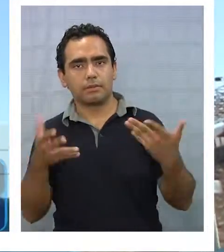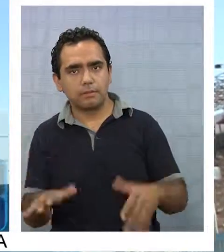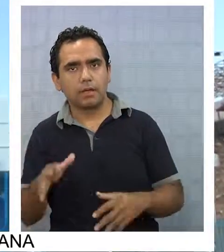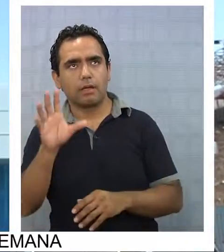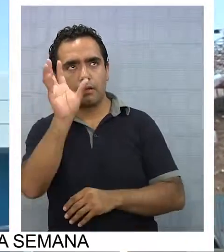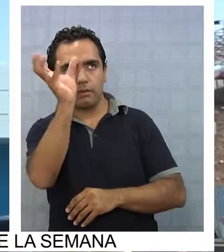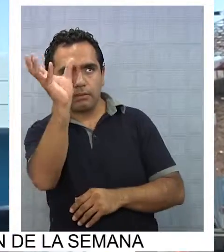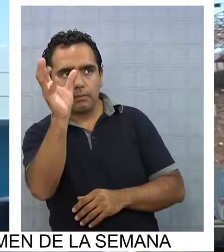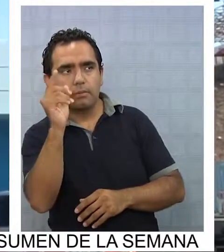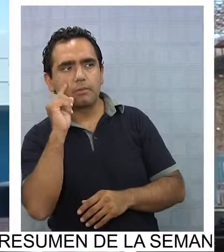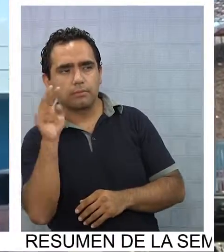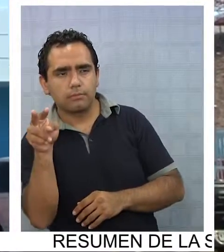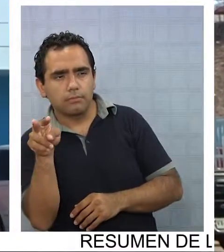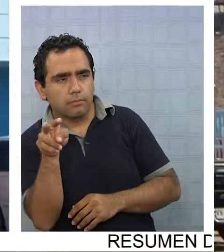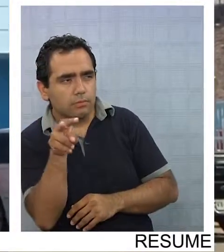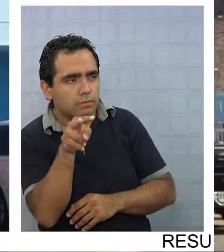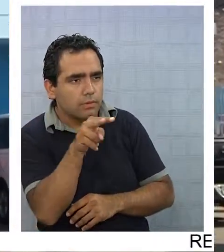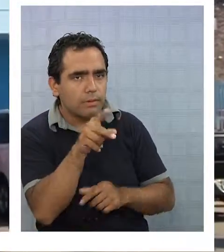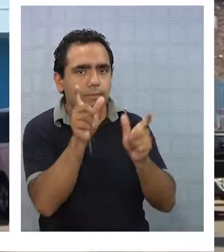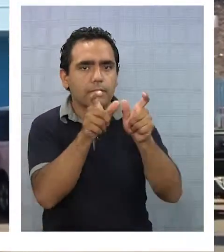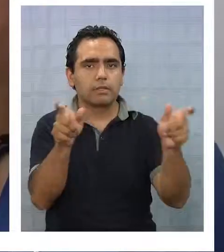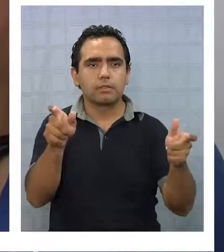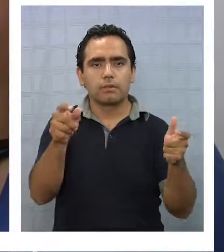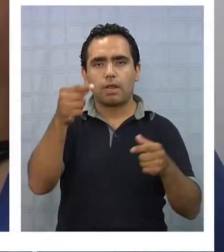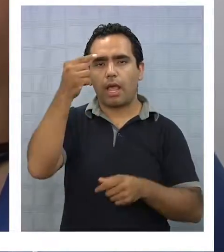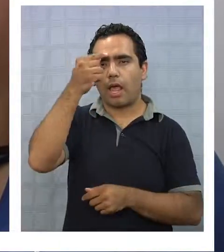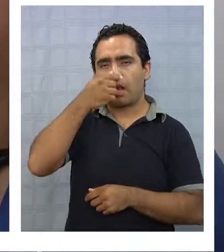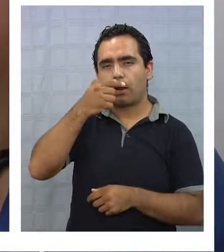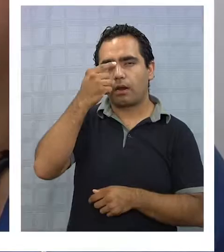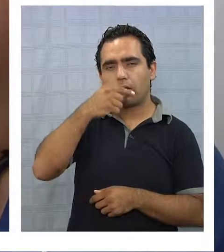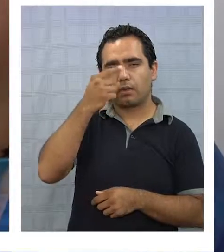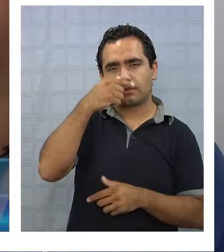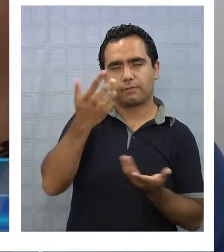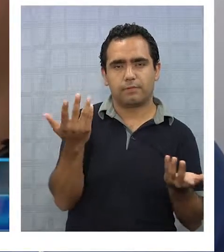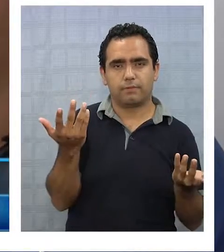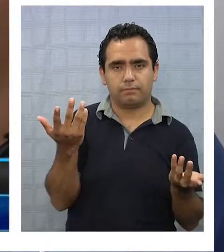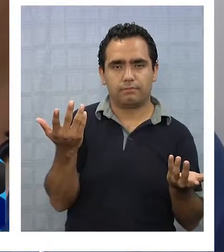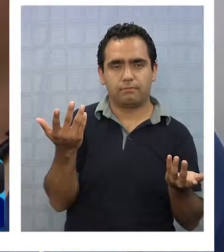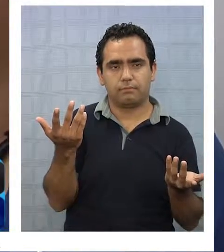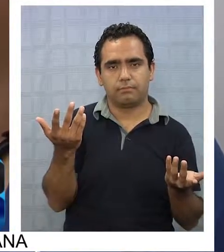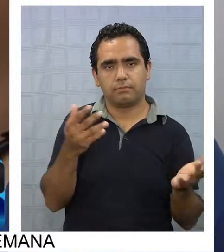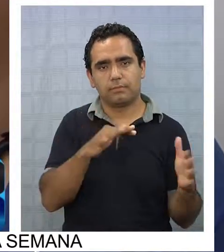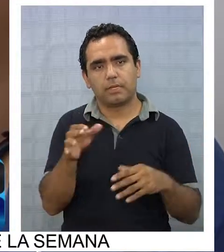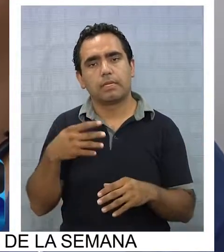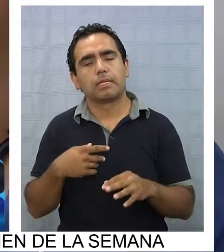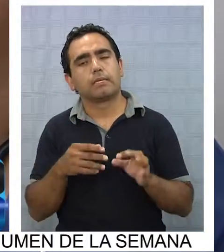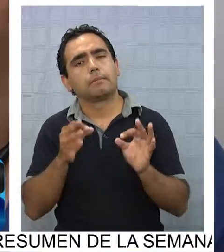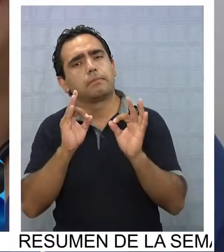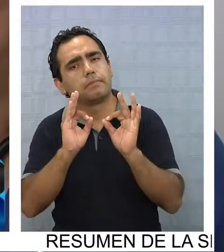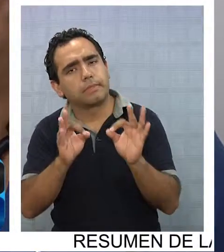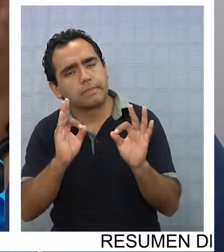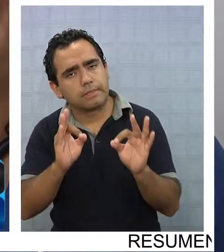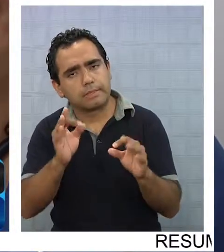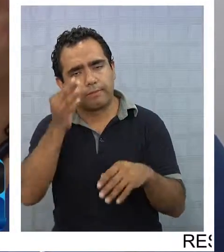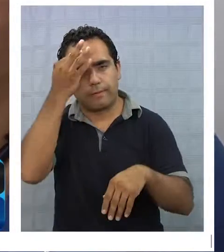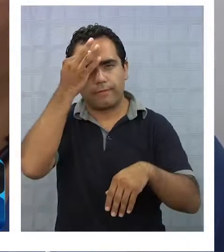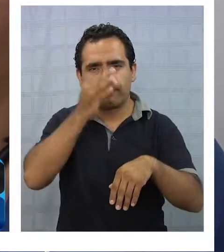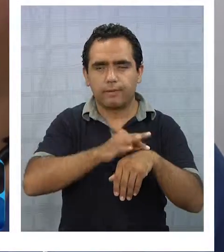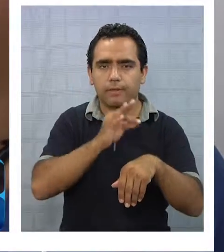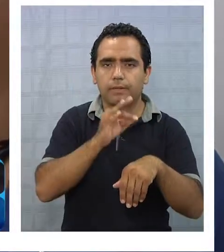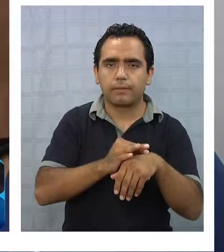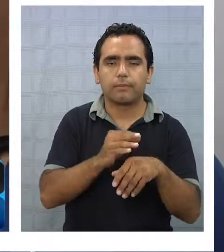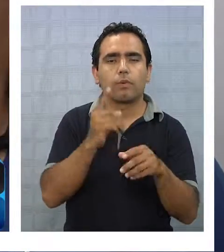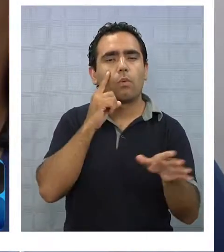algunas personas agripadas o resfriadas. Principalmente evitar los cambios bruscos de temperatura, que es lo que nos pasa